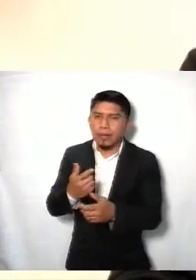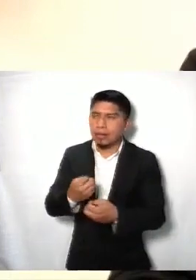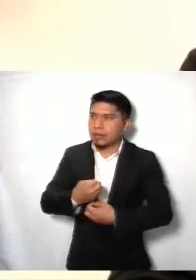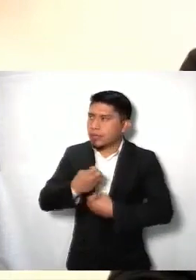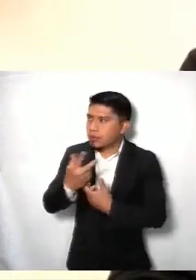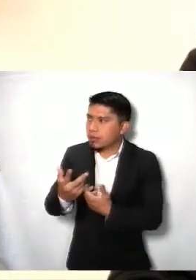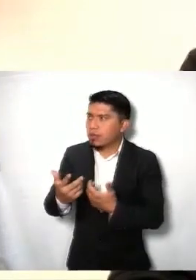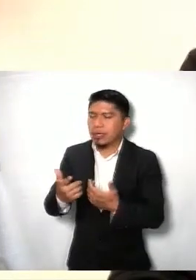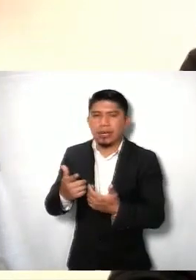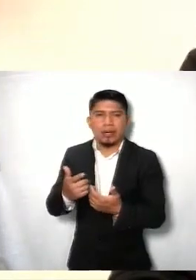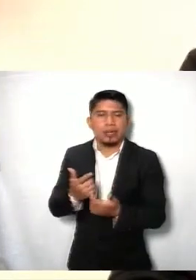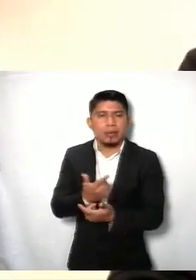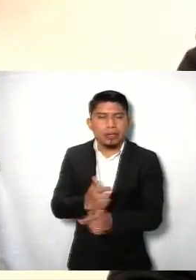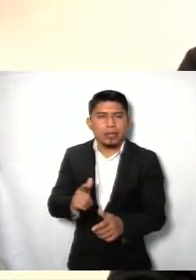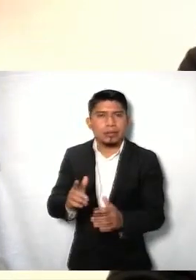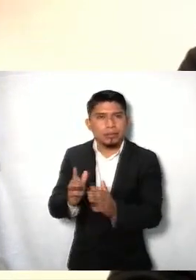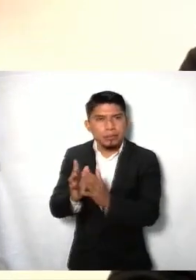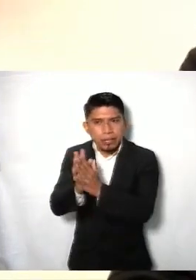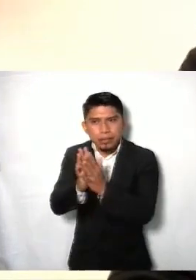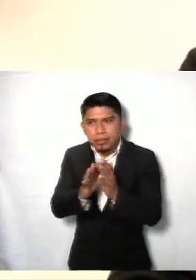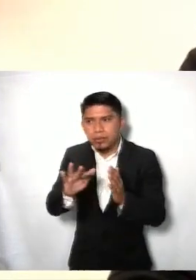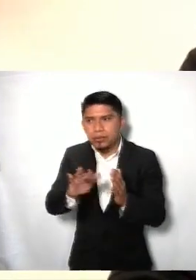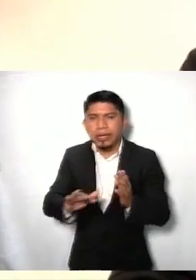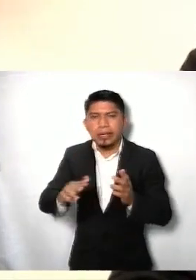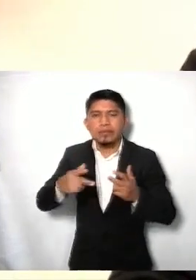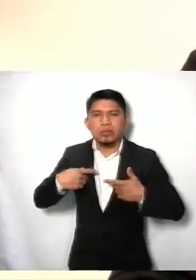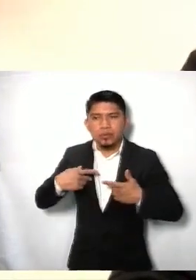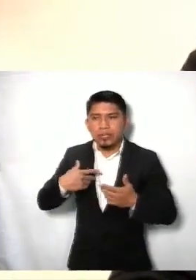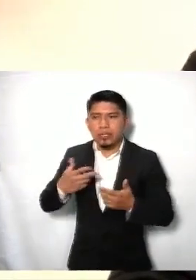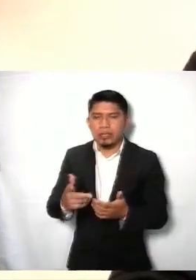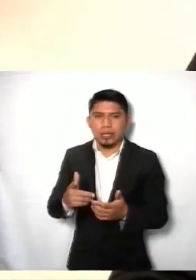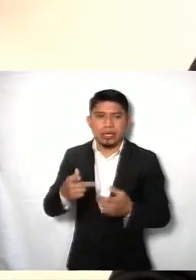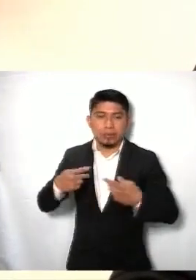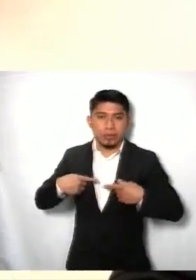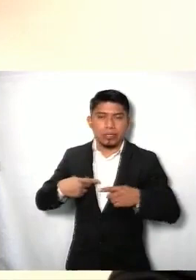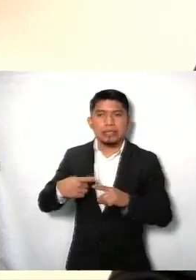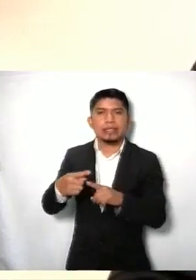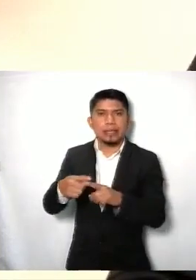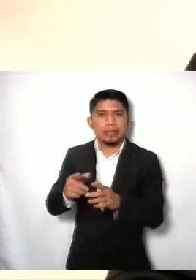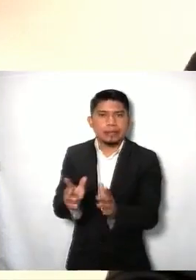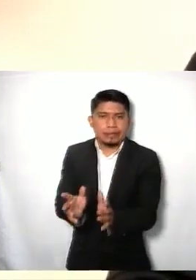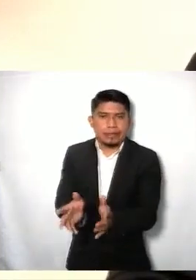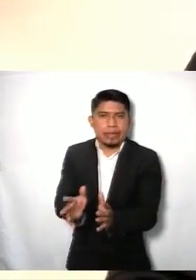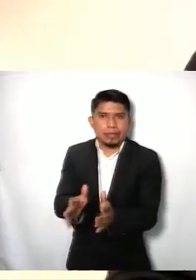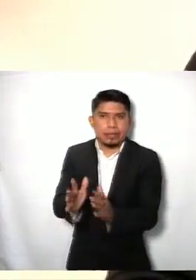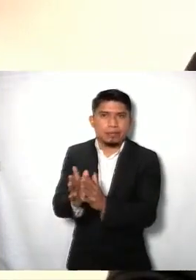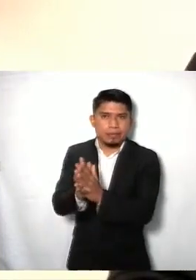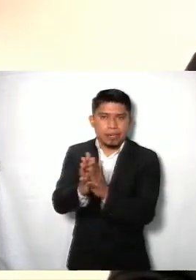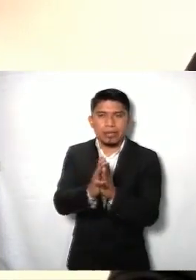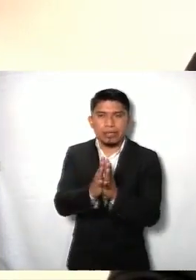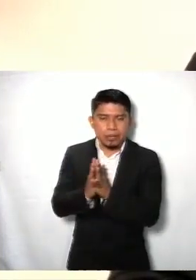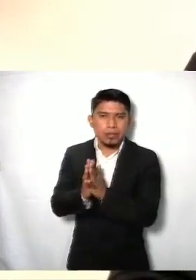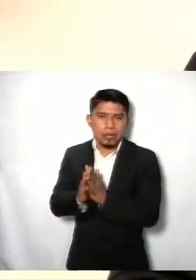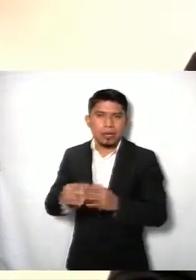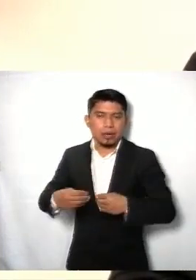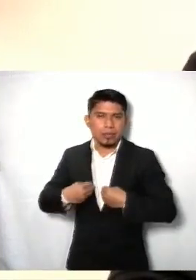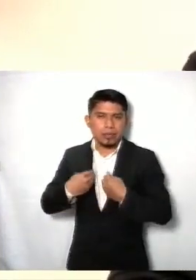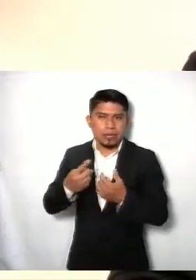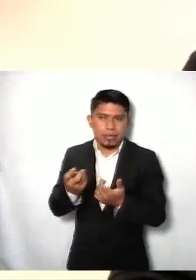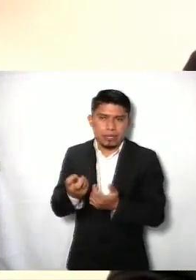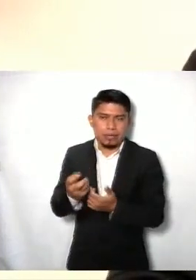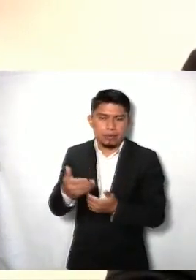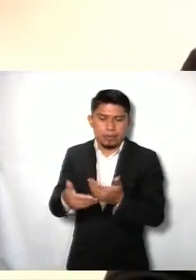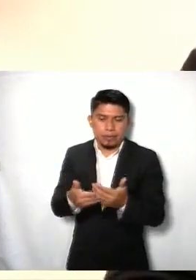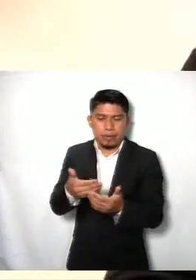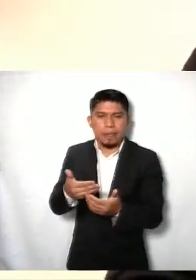asociación, se fomenta participación ciudadana, se forman a las personas que ya están participando en nuestra vida pública y